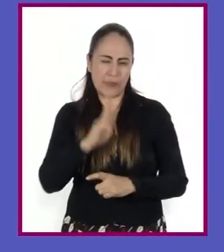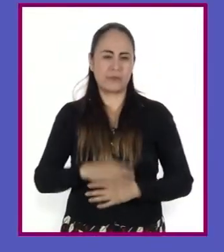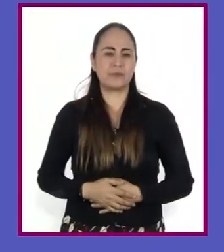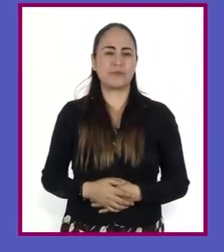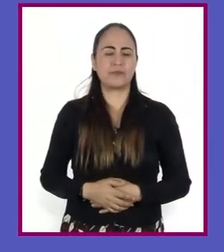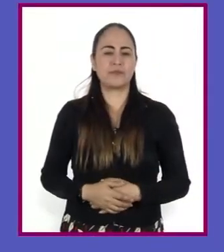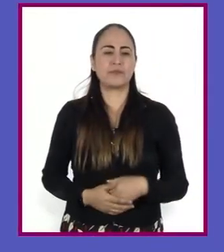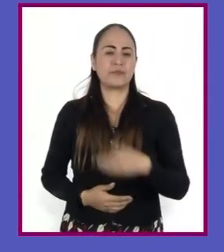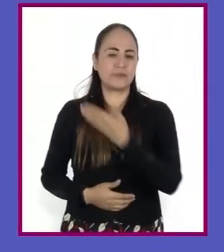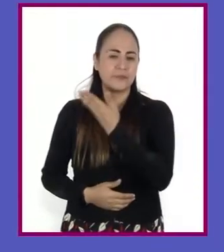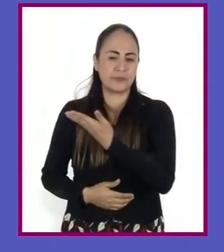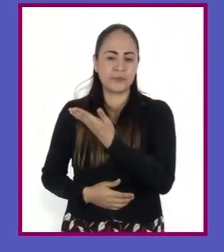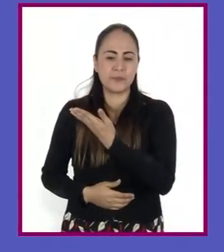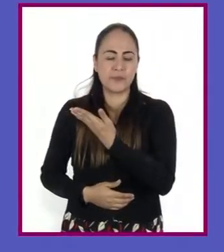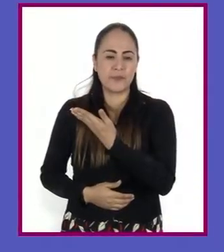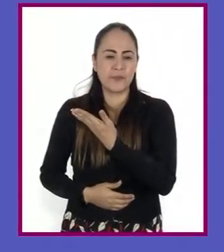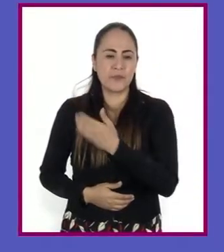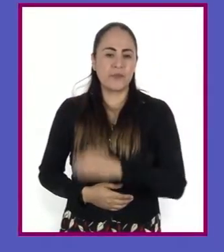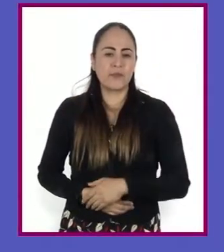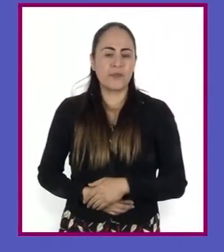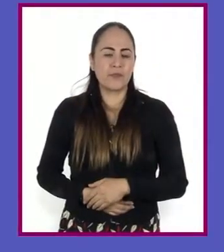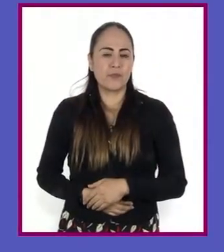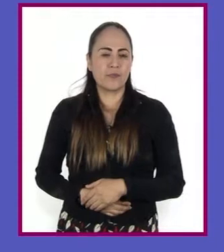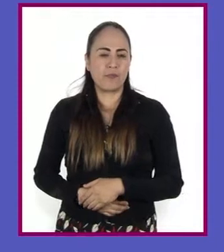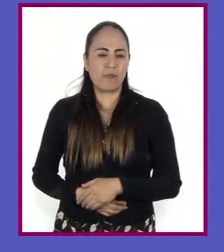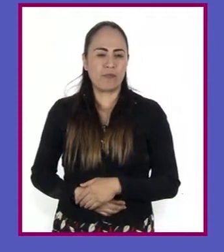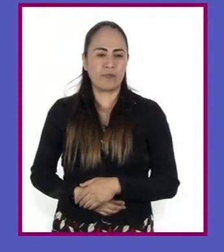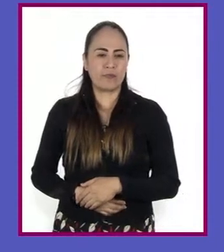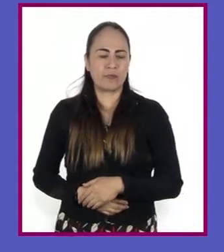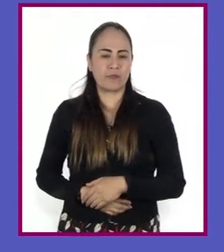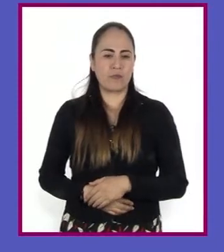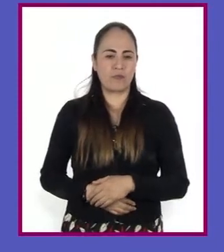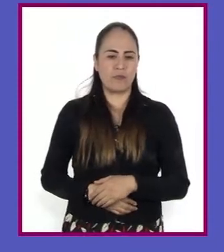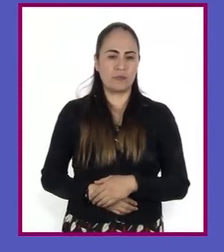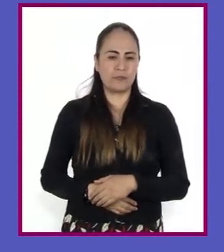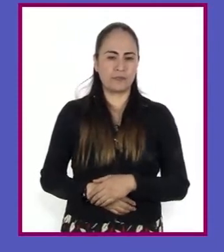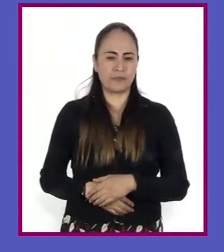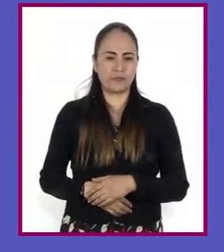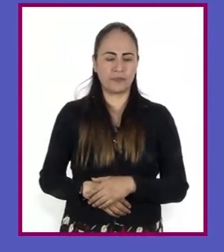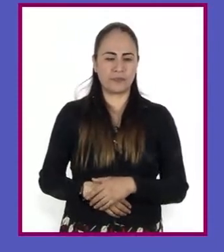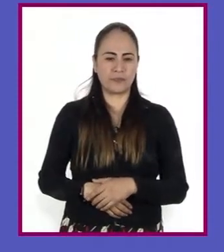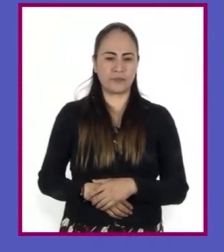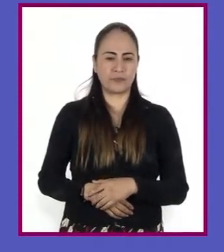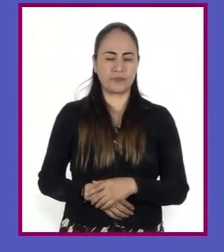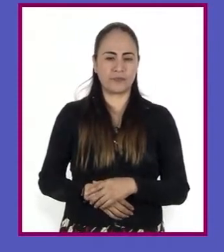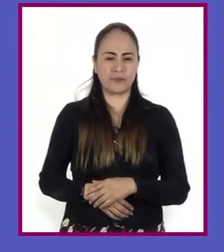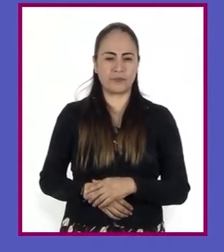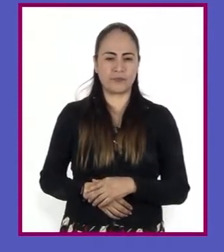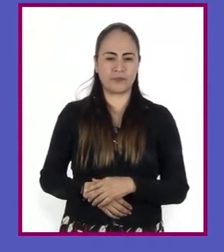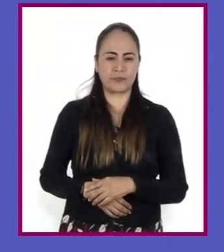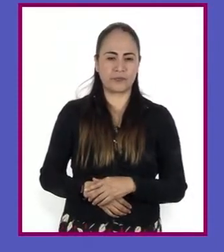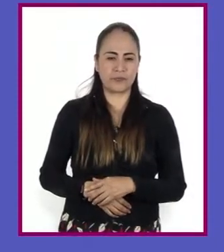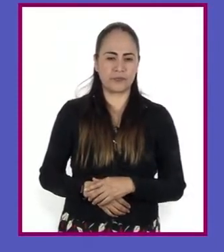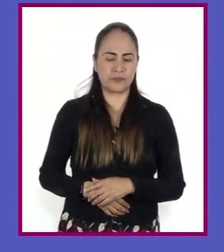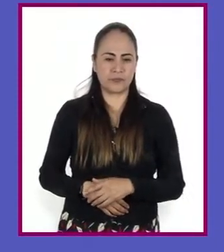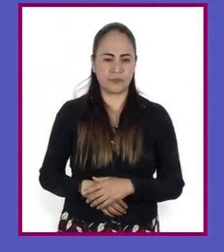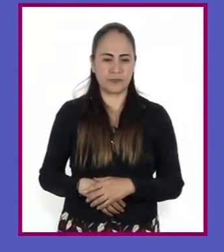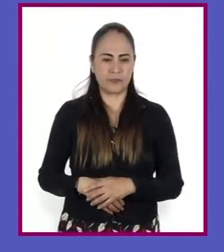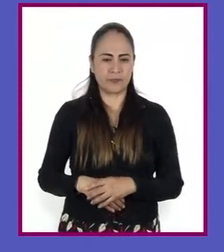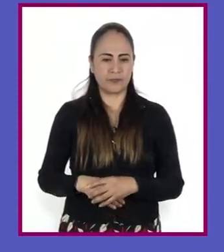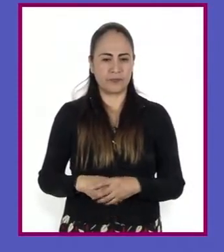Información principal. Contiene la información más importante. No dependen de otros contenidos para